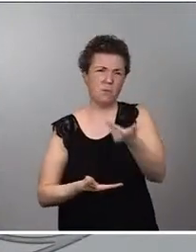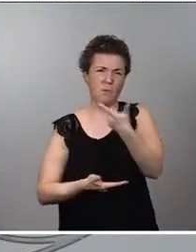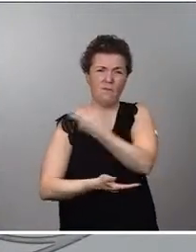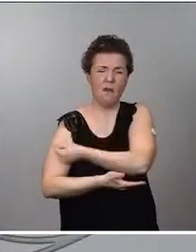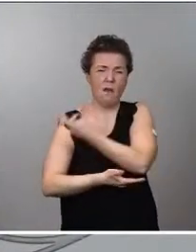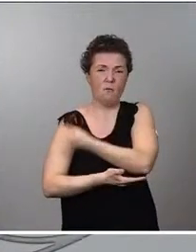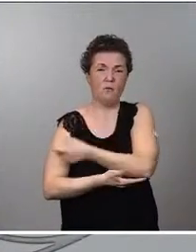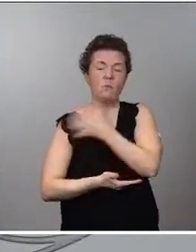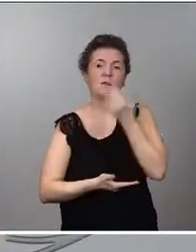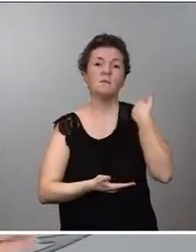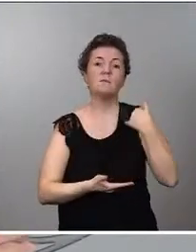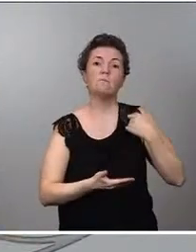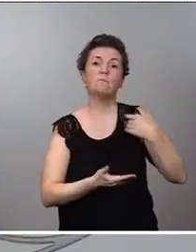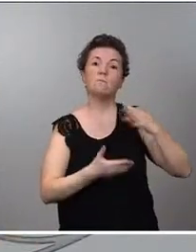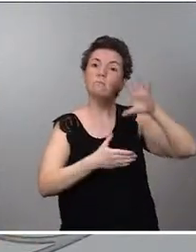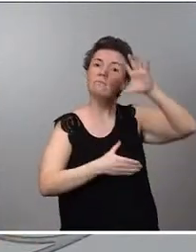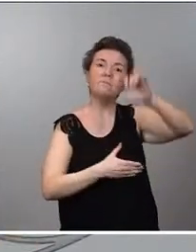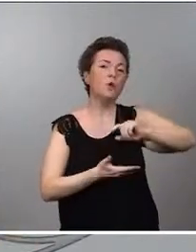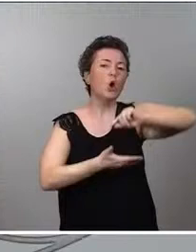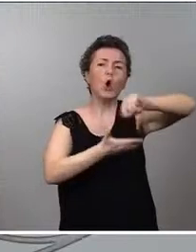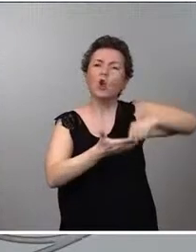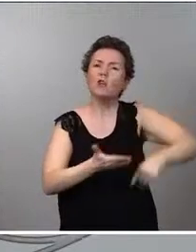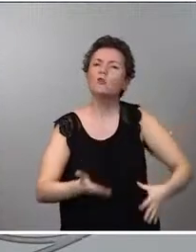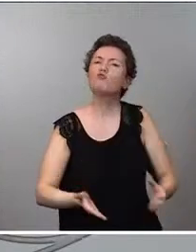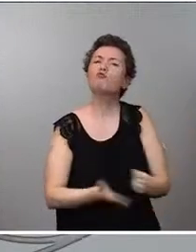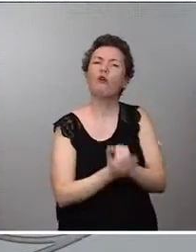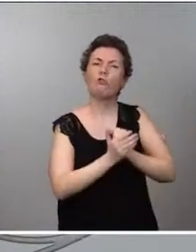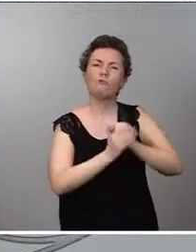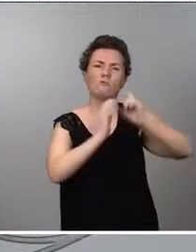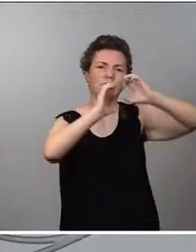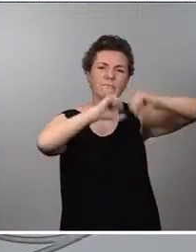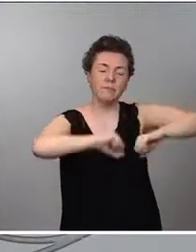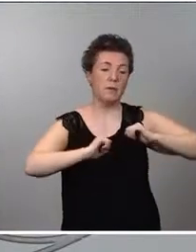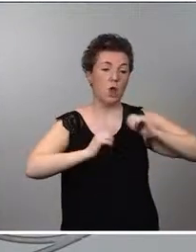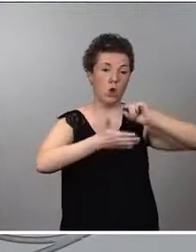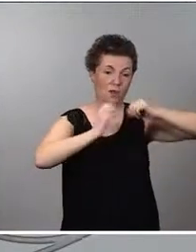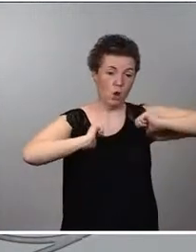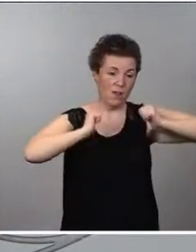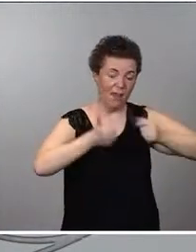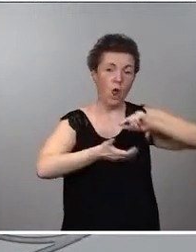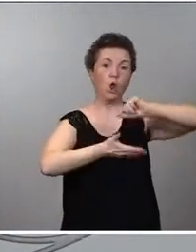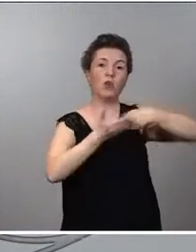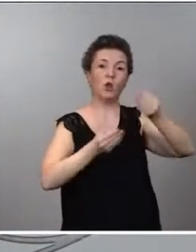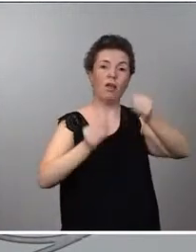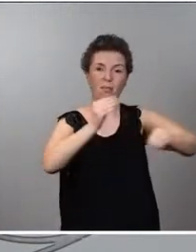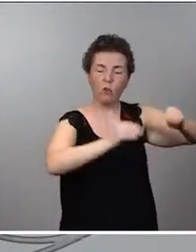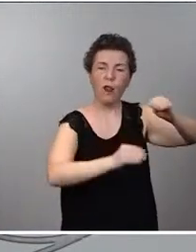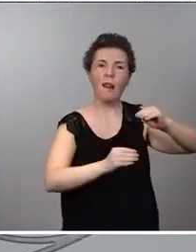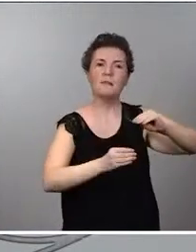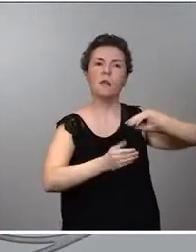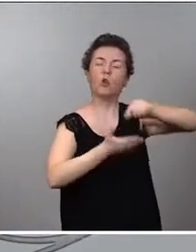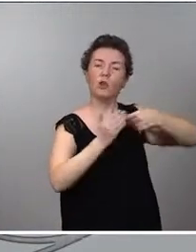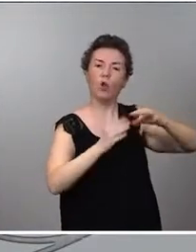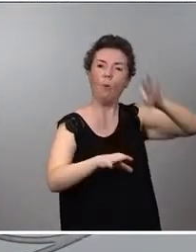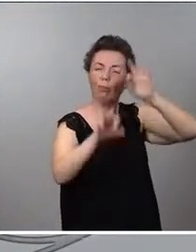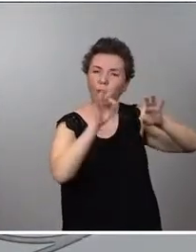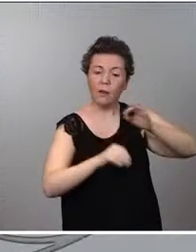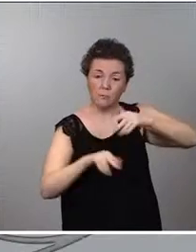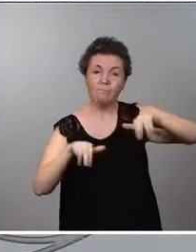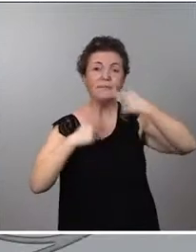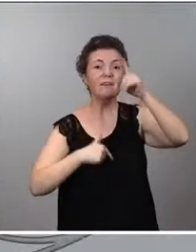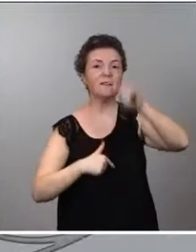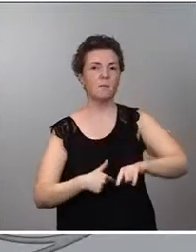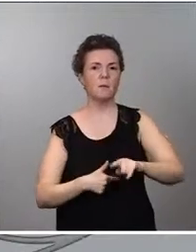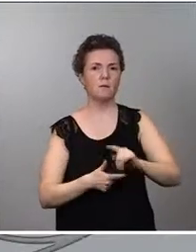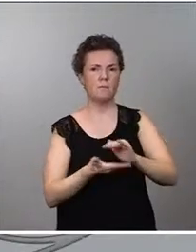suscrito todos los contratos, todos, los iniciales, los adicionales, los opcionales y eso nos ha permitido también disponer de una cantidad